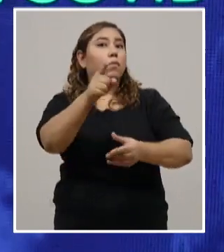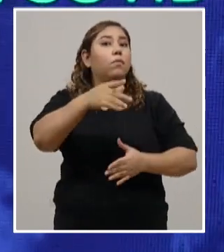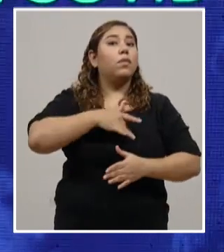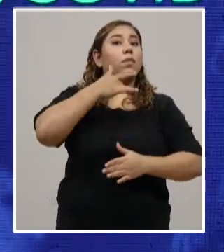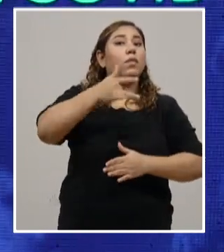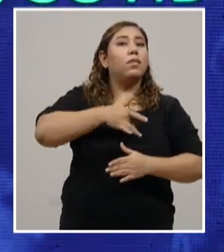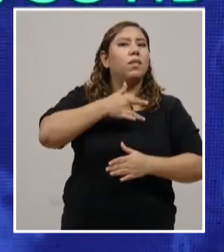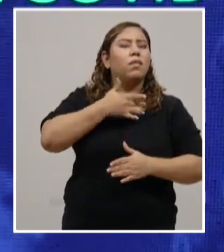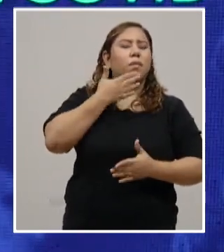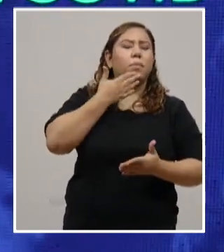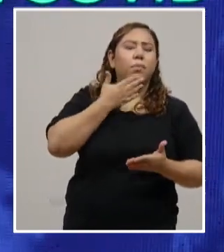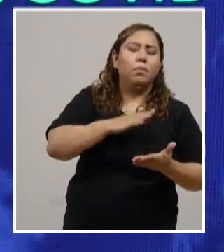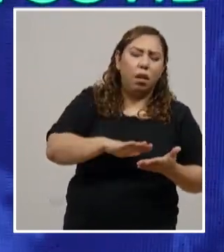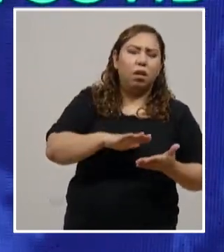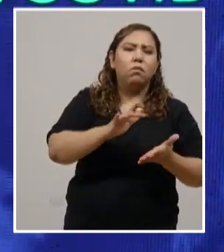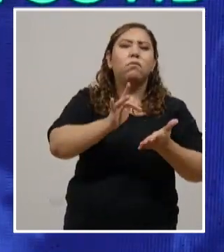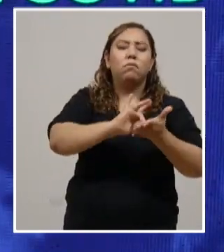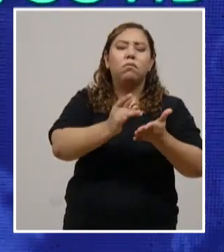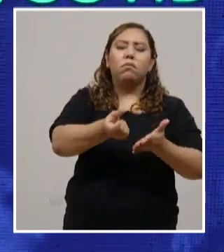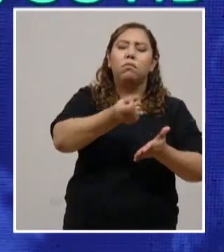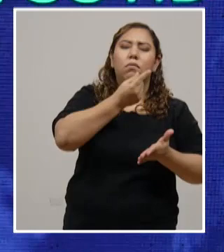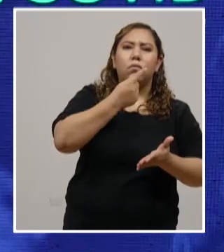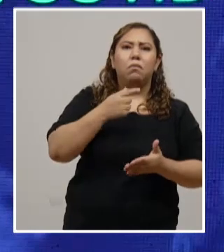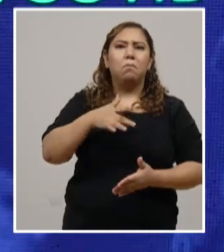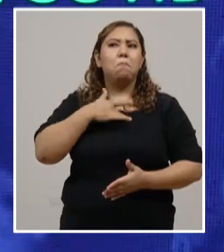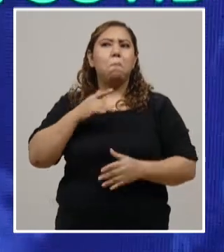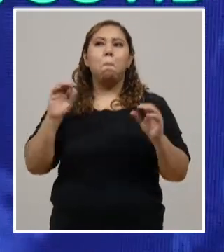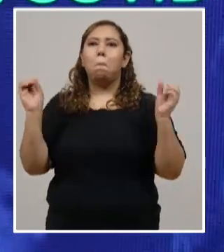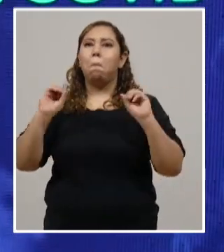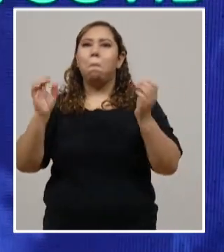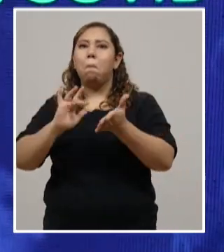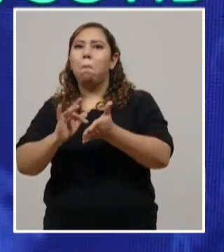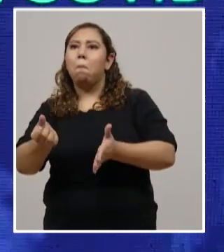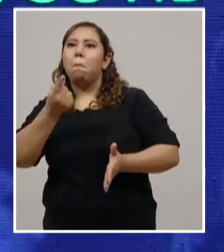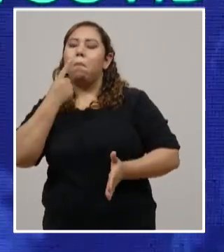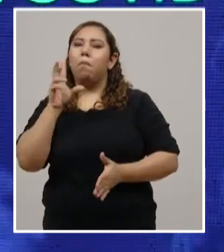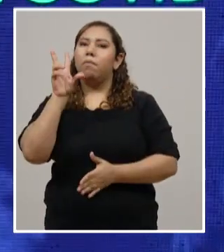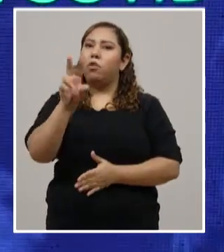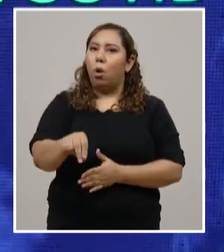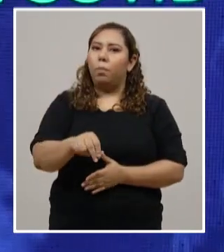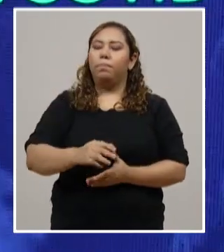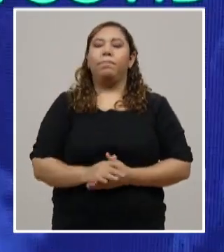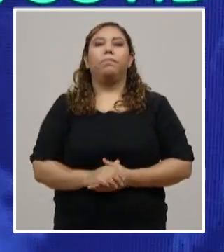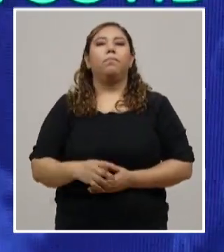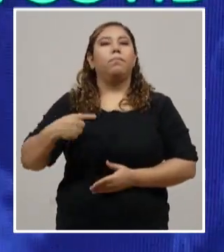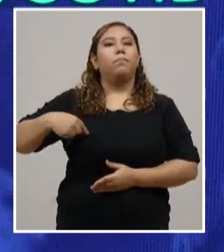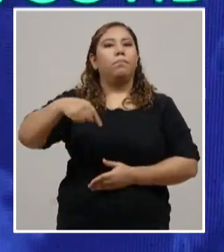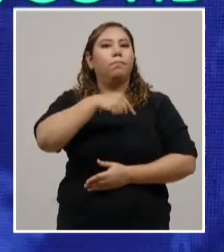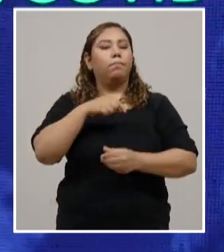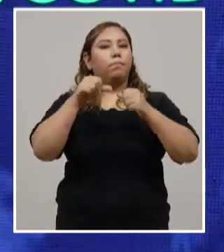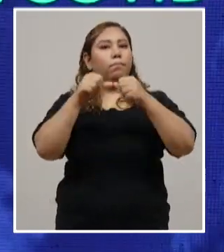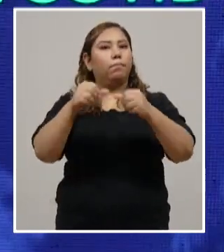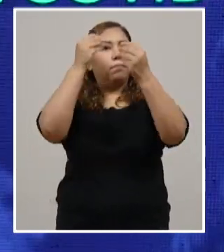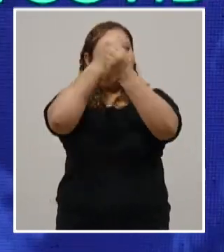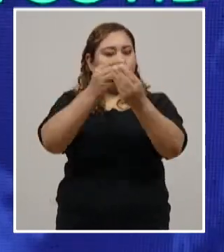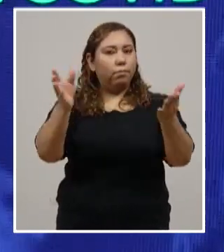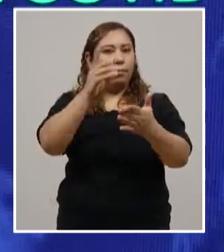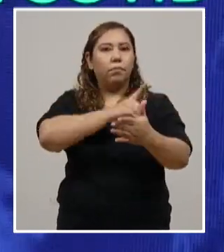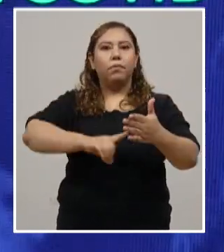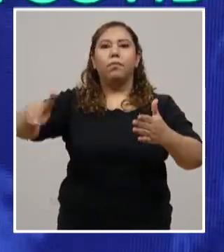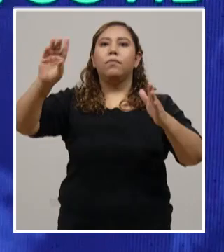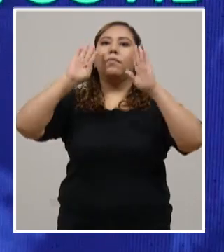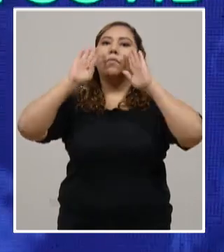presenta sintomatología, evite tomar los medicamentos. Continuaremos informando. Dios